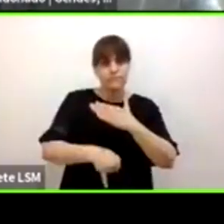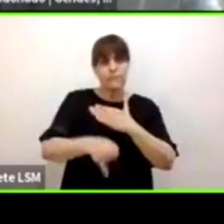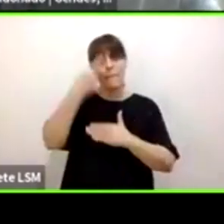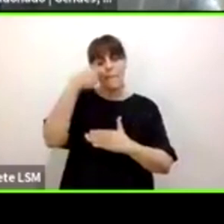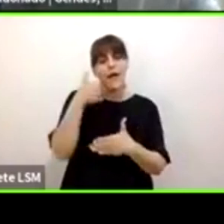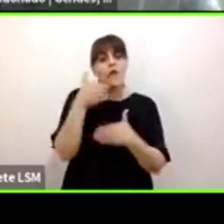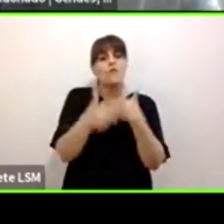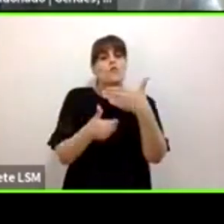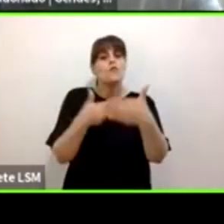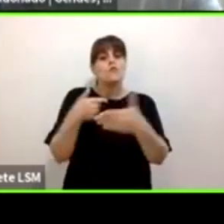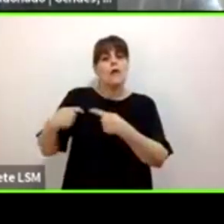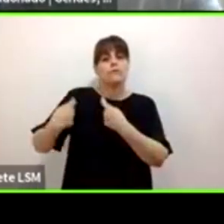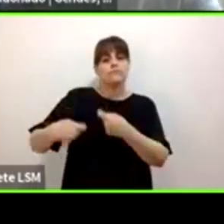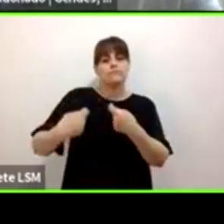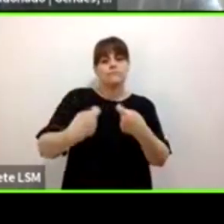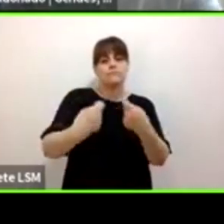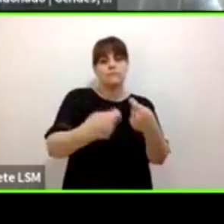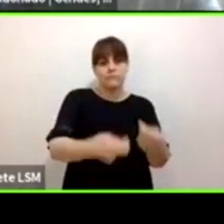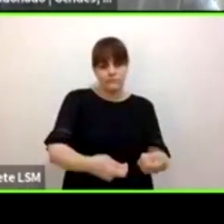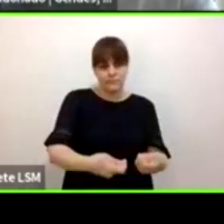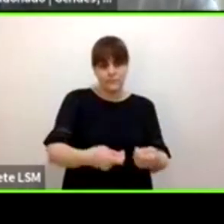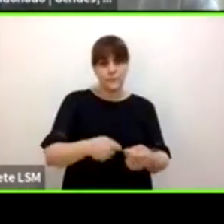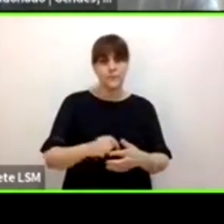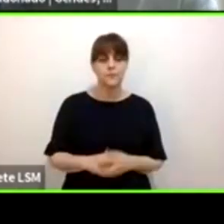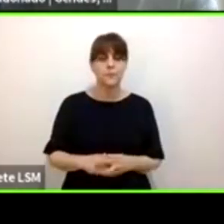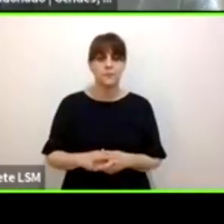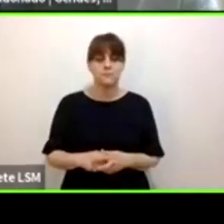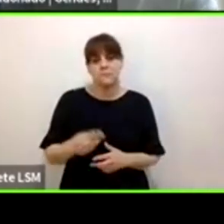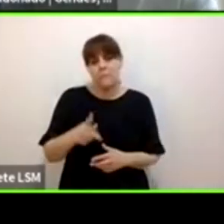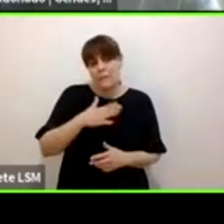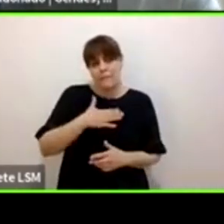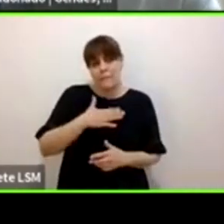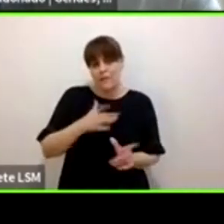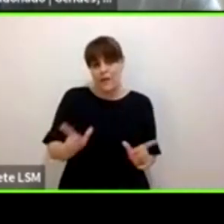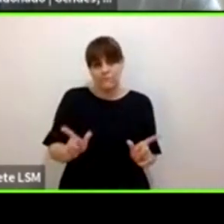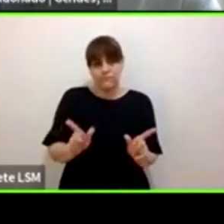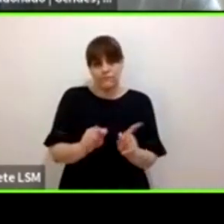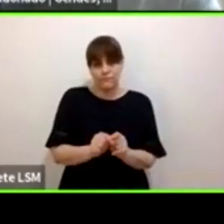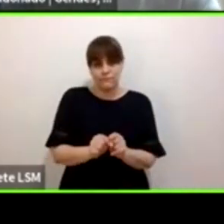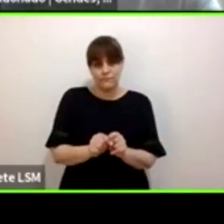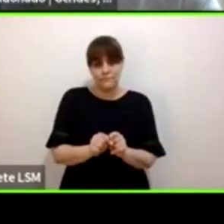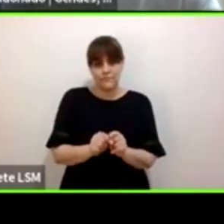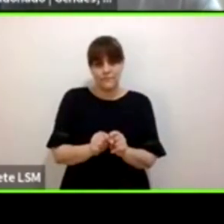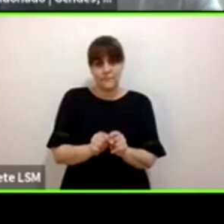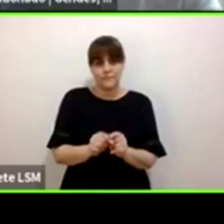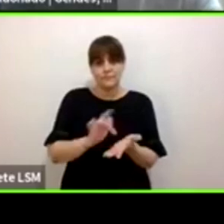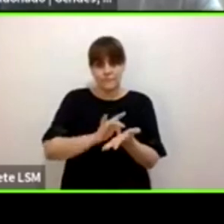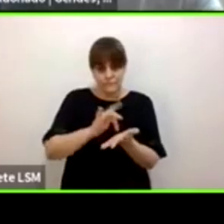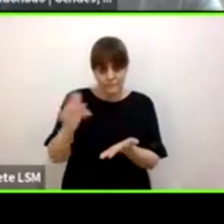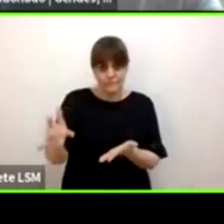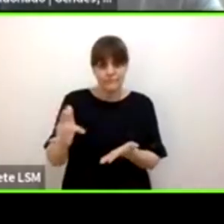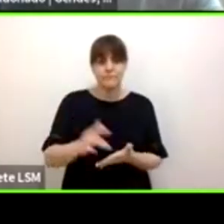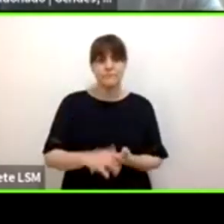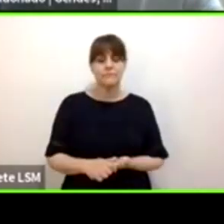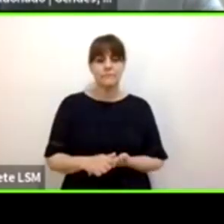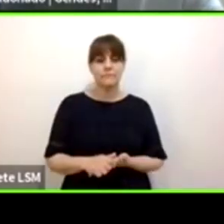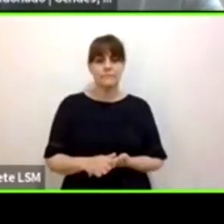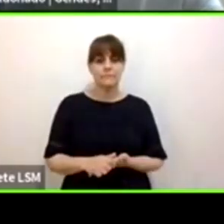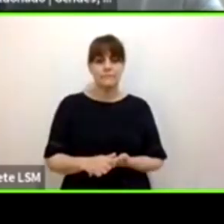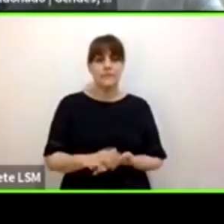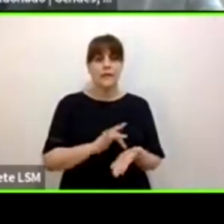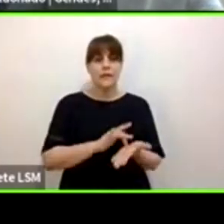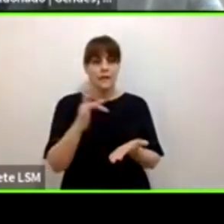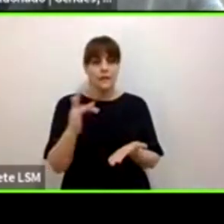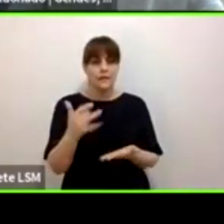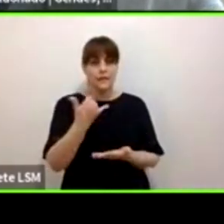generaciones Y por mi parte es todo Muchas gracias Gracias, Jais